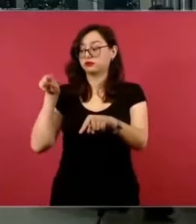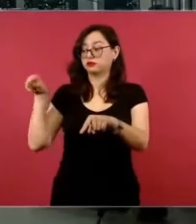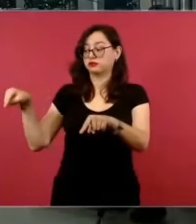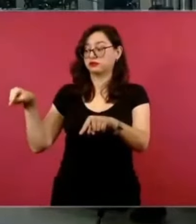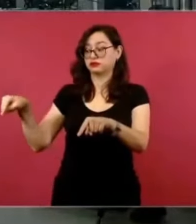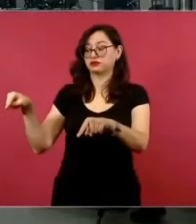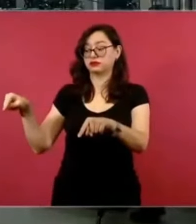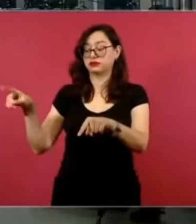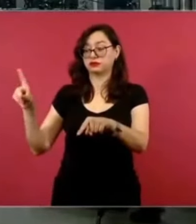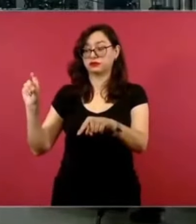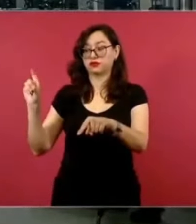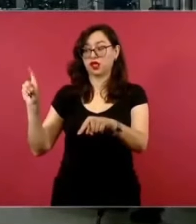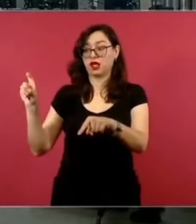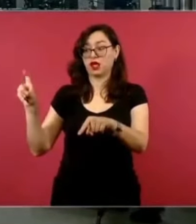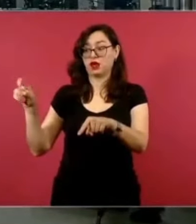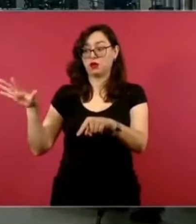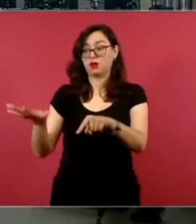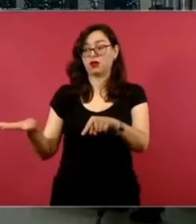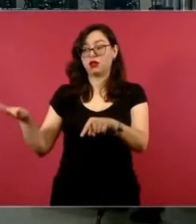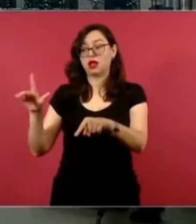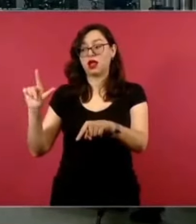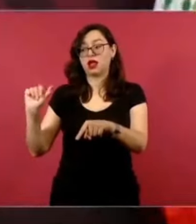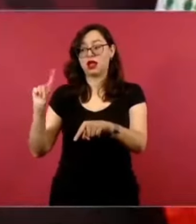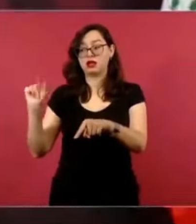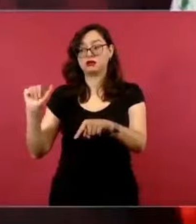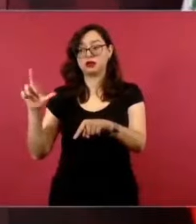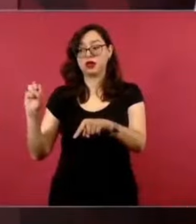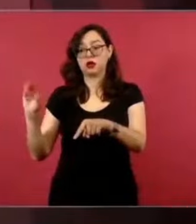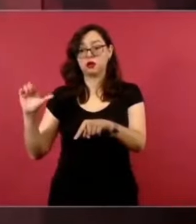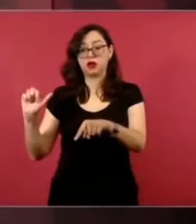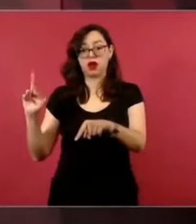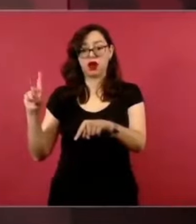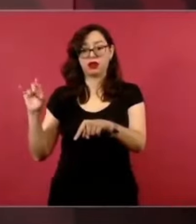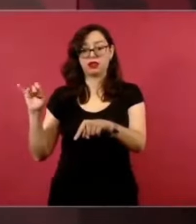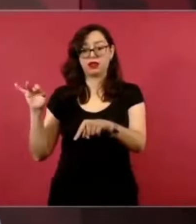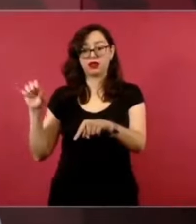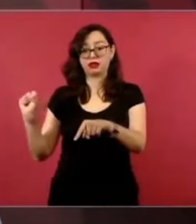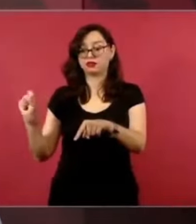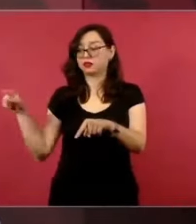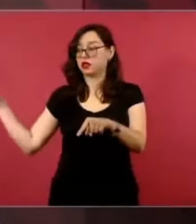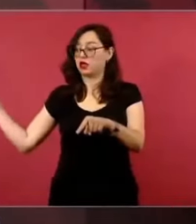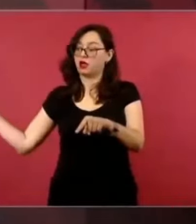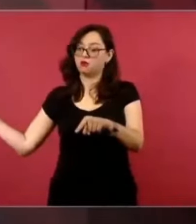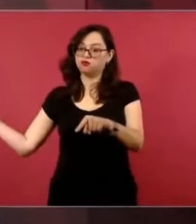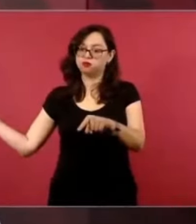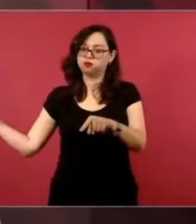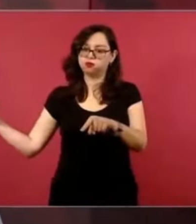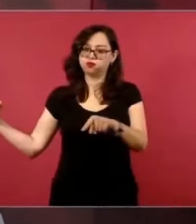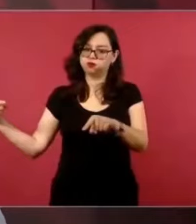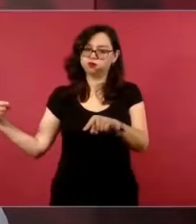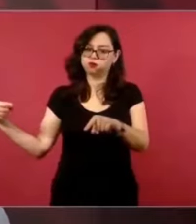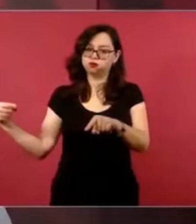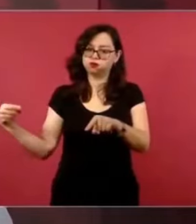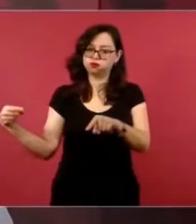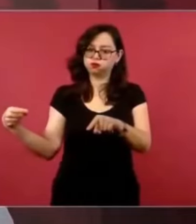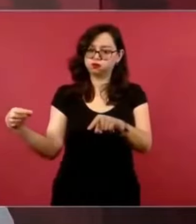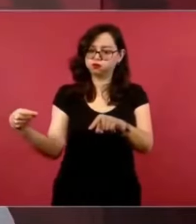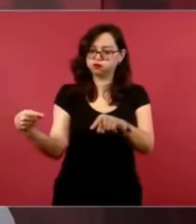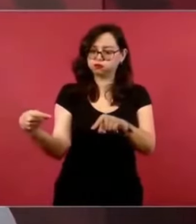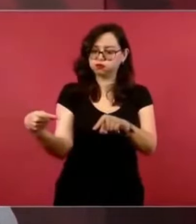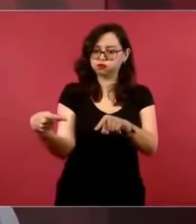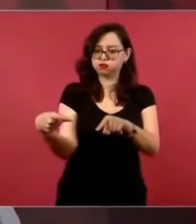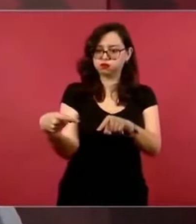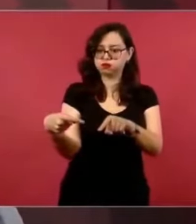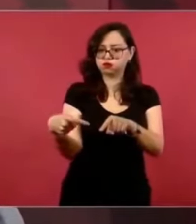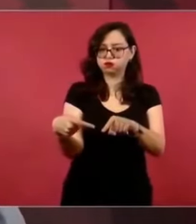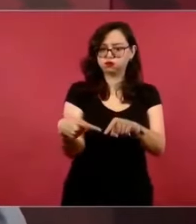Lázaro Cárdenas hacia Torreón, Gómez